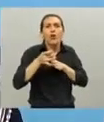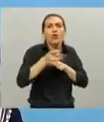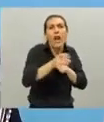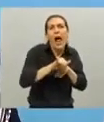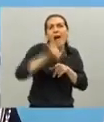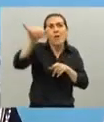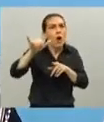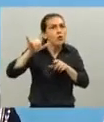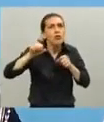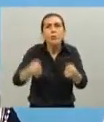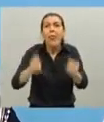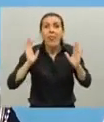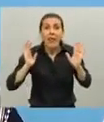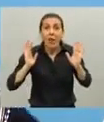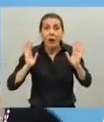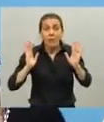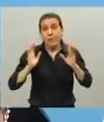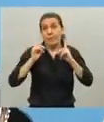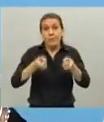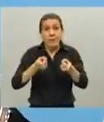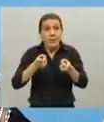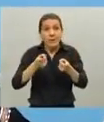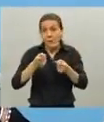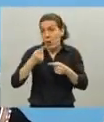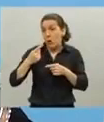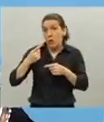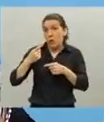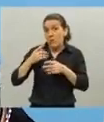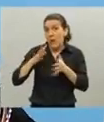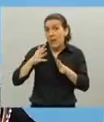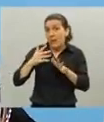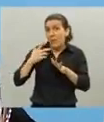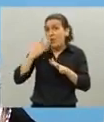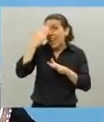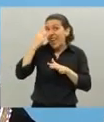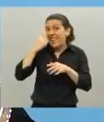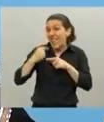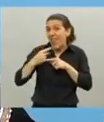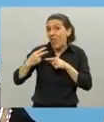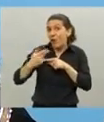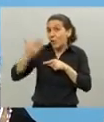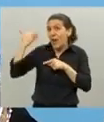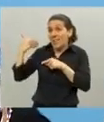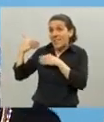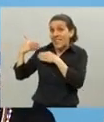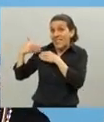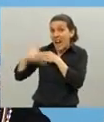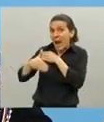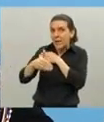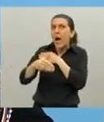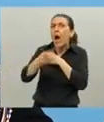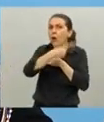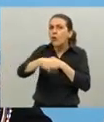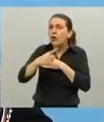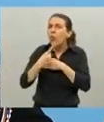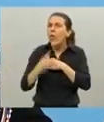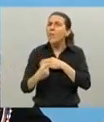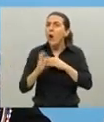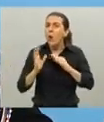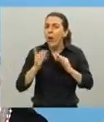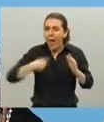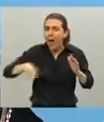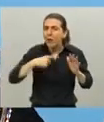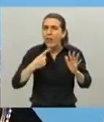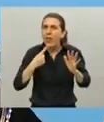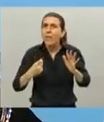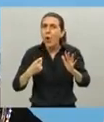Ahora, ¿qué hemos visto también en los últimos tiempos, en estos 15 días que han pasado? Hemos visto que